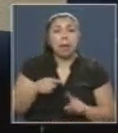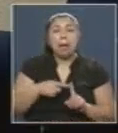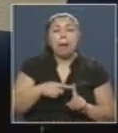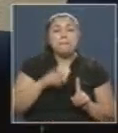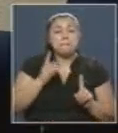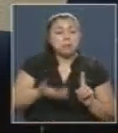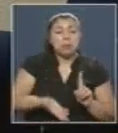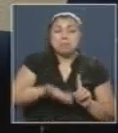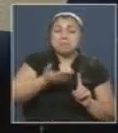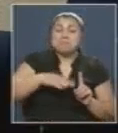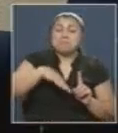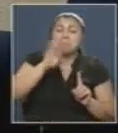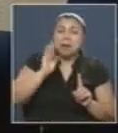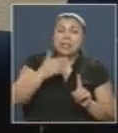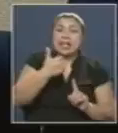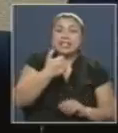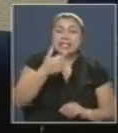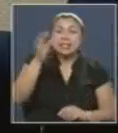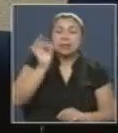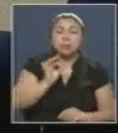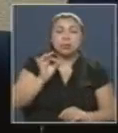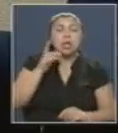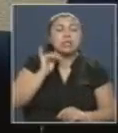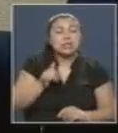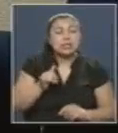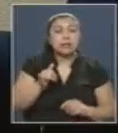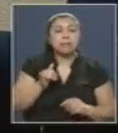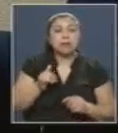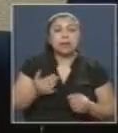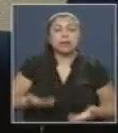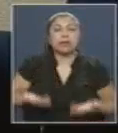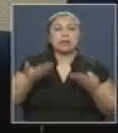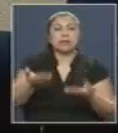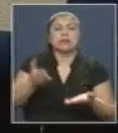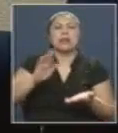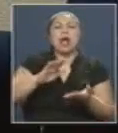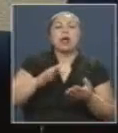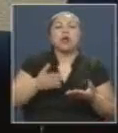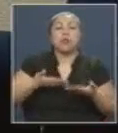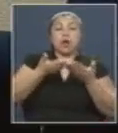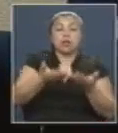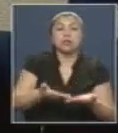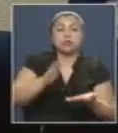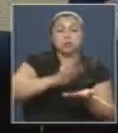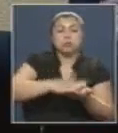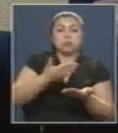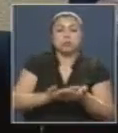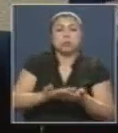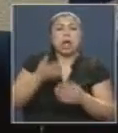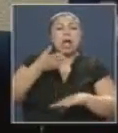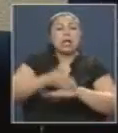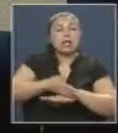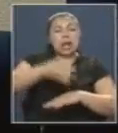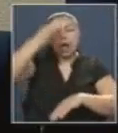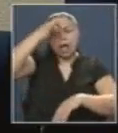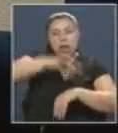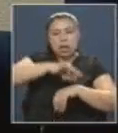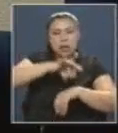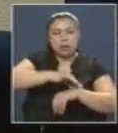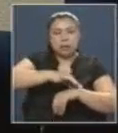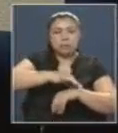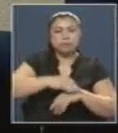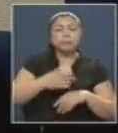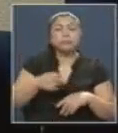gran mayoría, más del 70%, requieren constantemente atención de salud. Y se da paradójicamente que estas